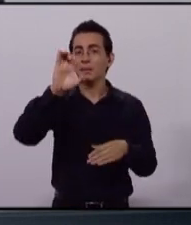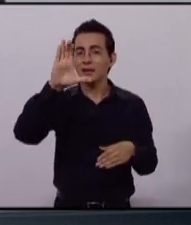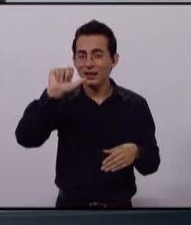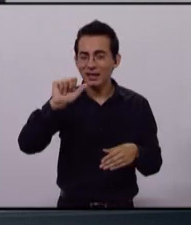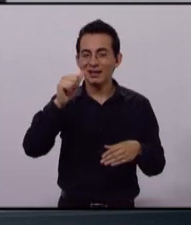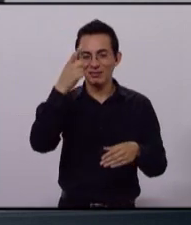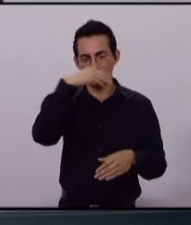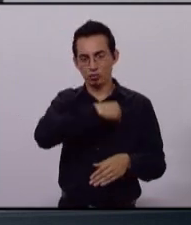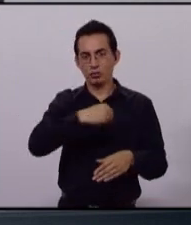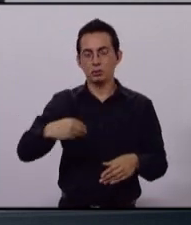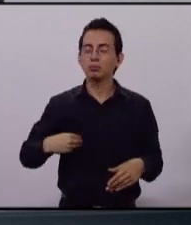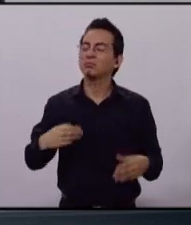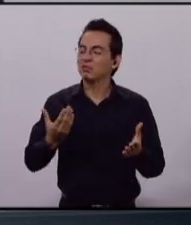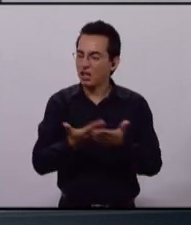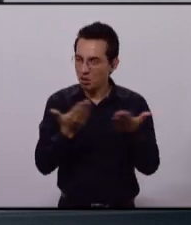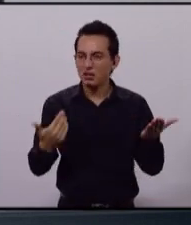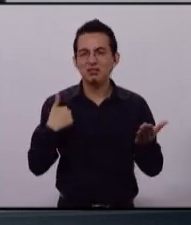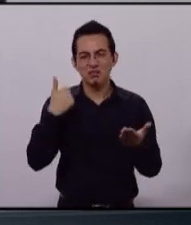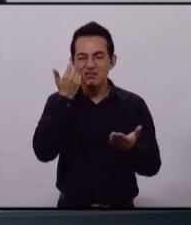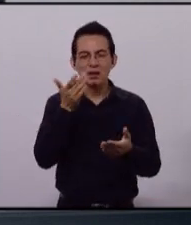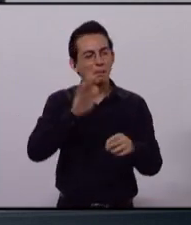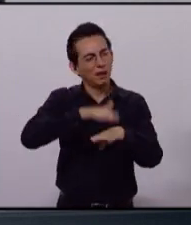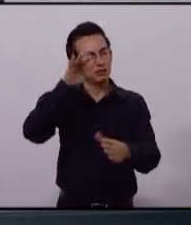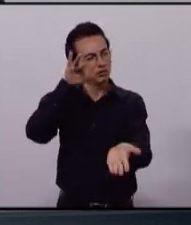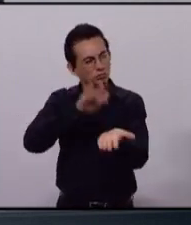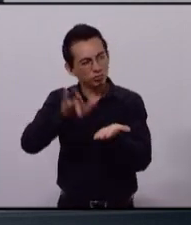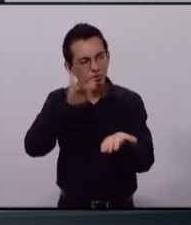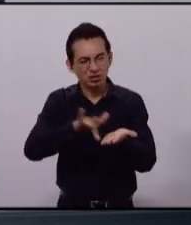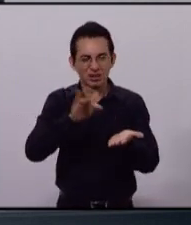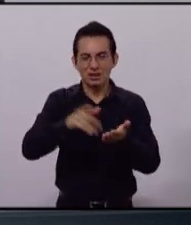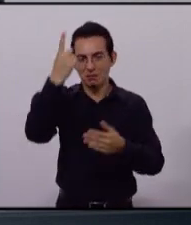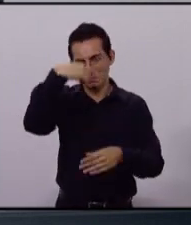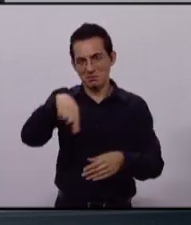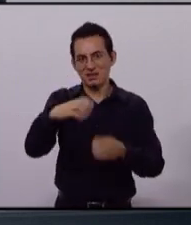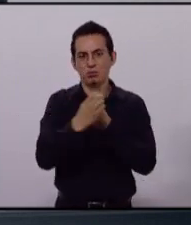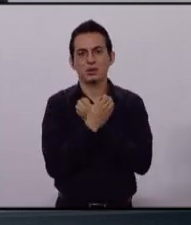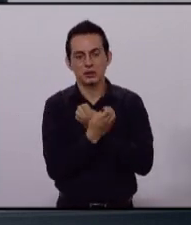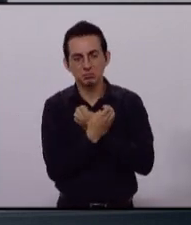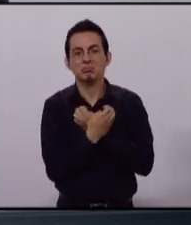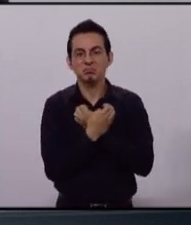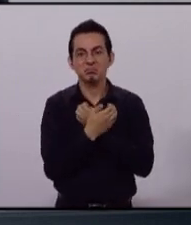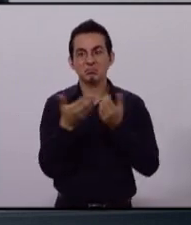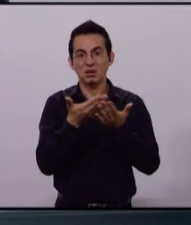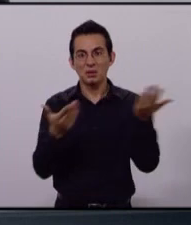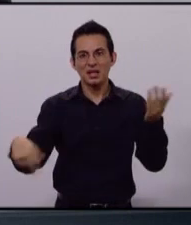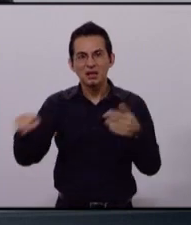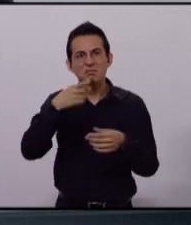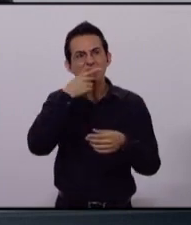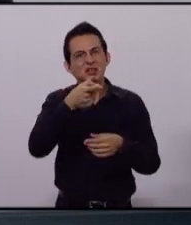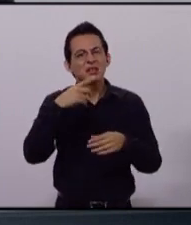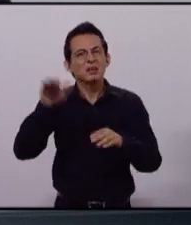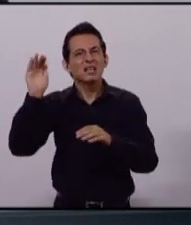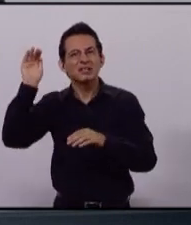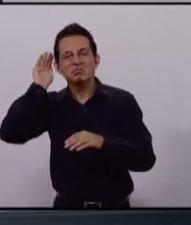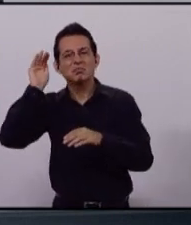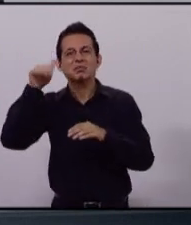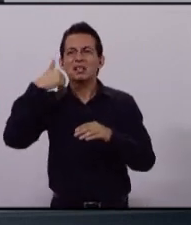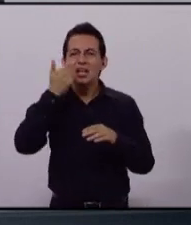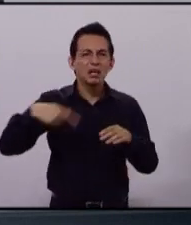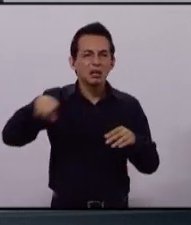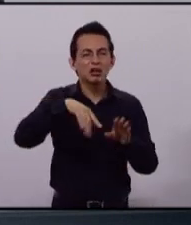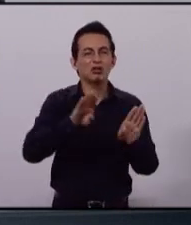Necesitamos invertirle la educación. Nos dicen las grandes empresas, efectivamente, que ya no quieren más técnicos,